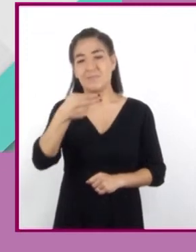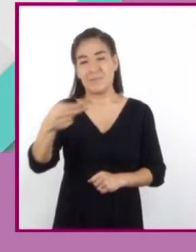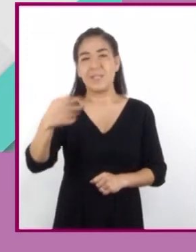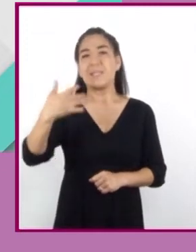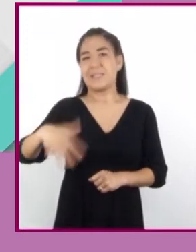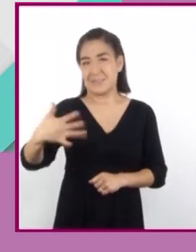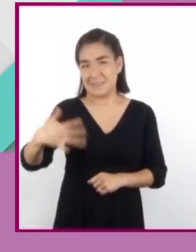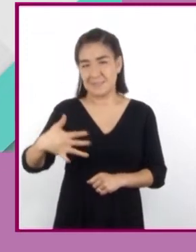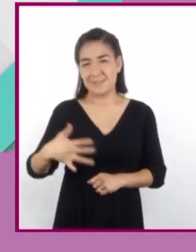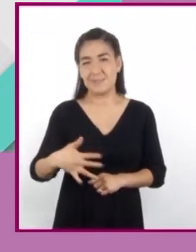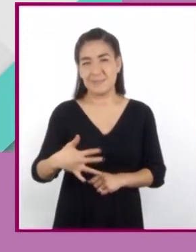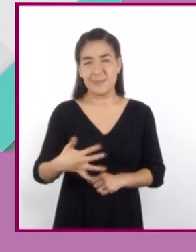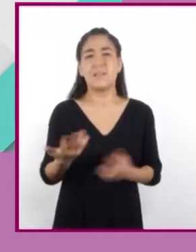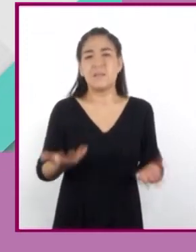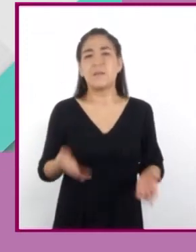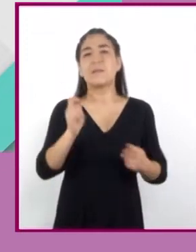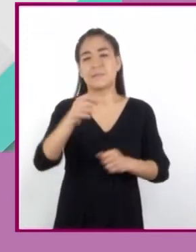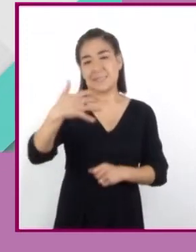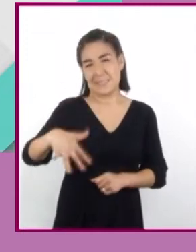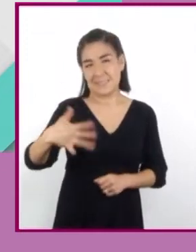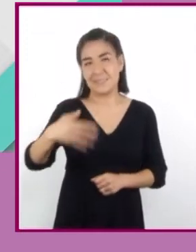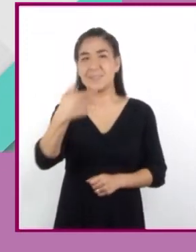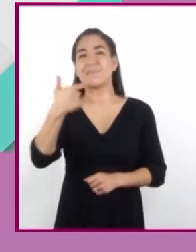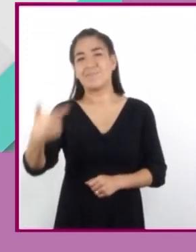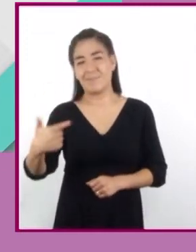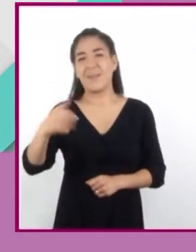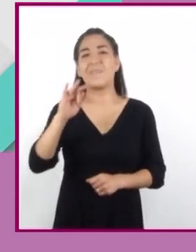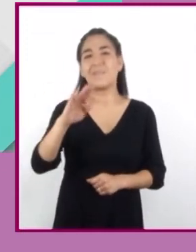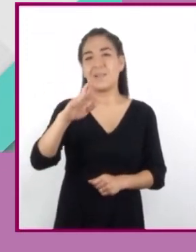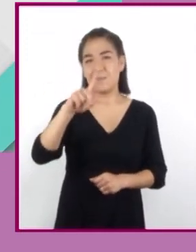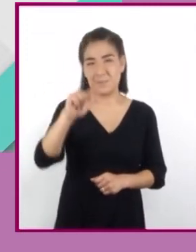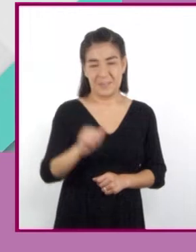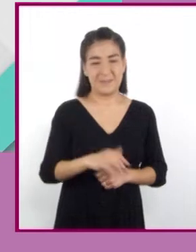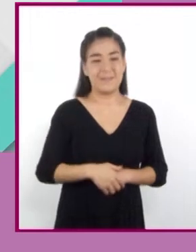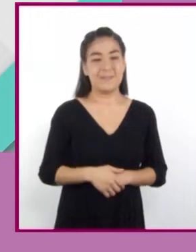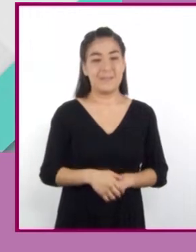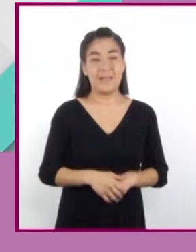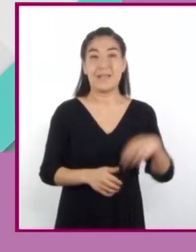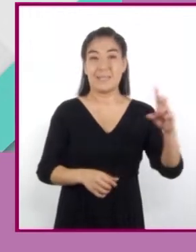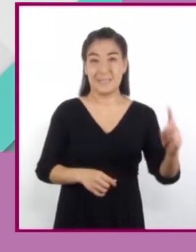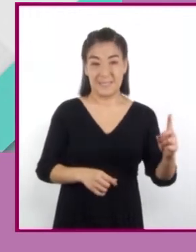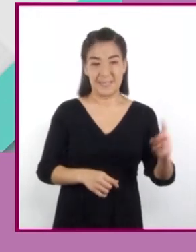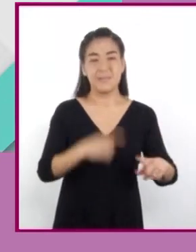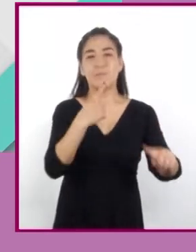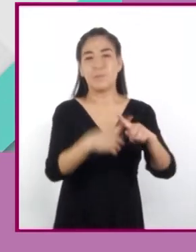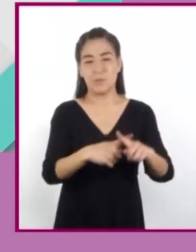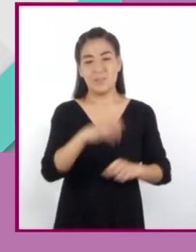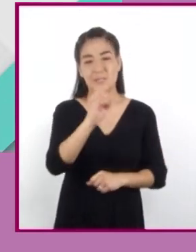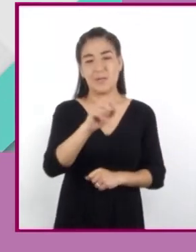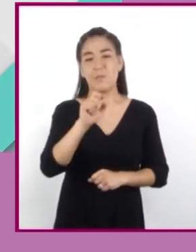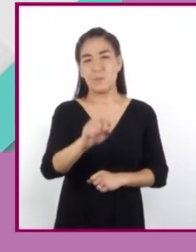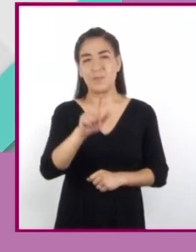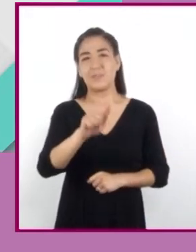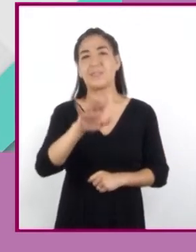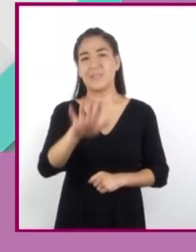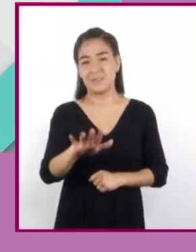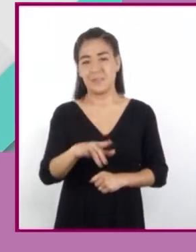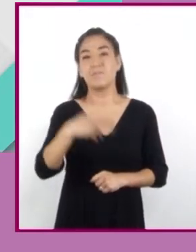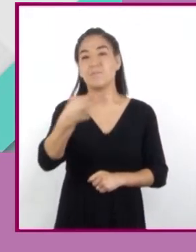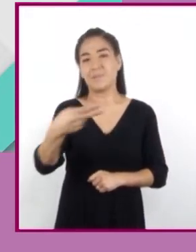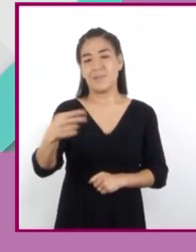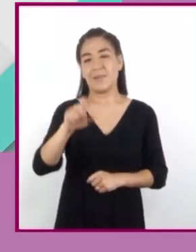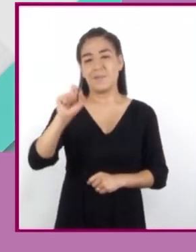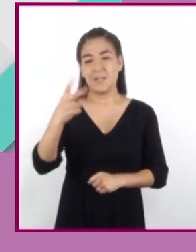decir, esto se interpreta como 15 gramos de fibra. 30 por 0.75 es igual a 22